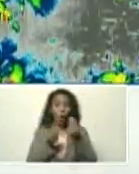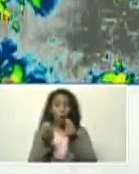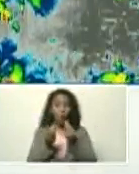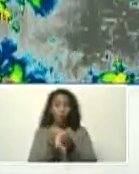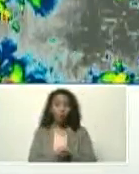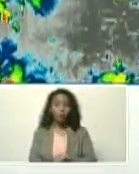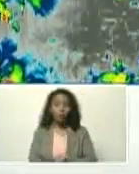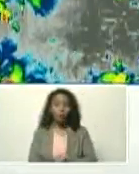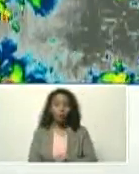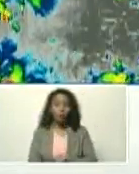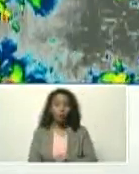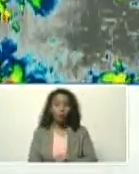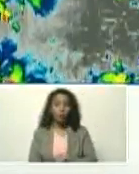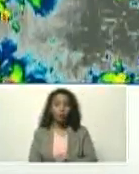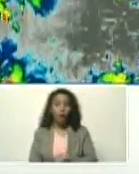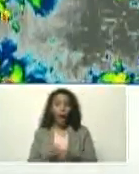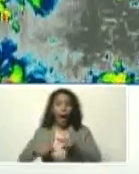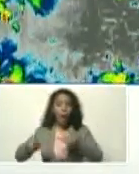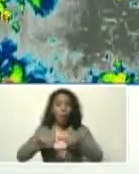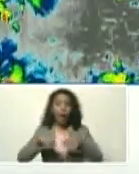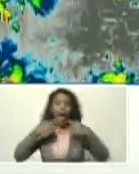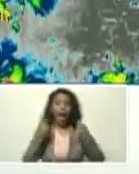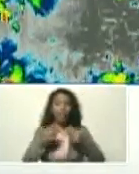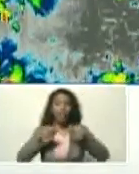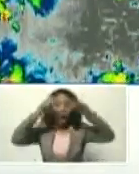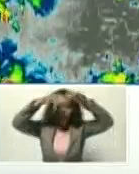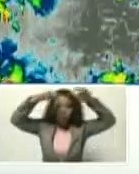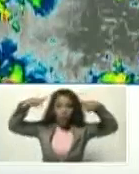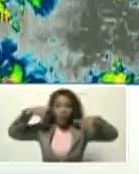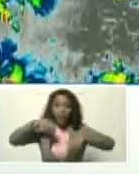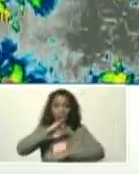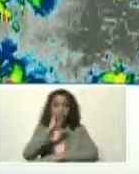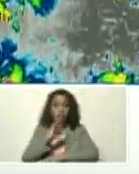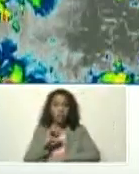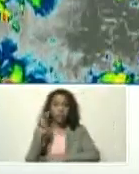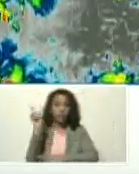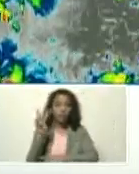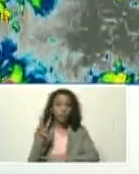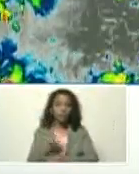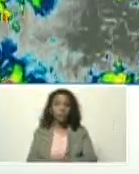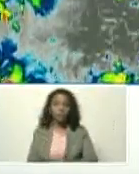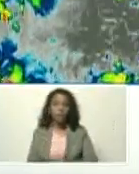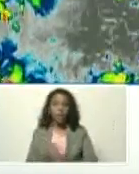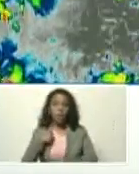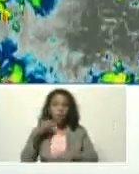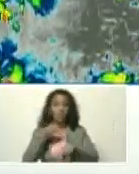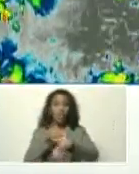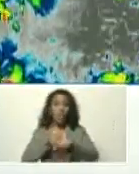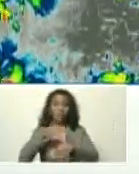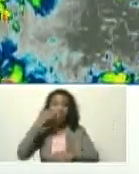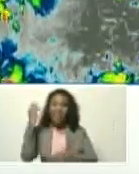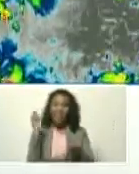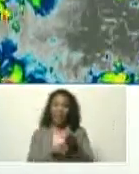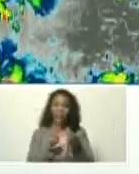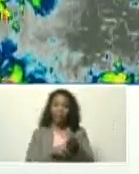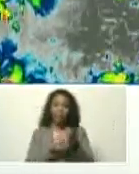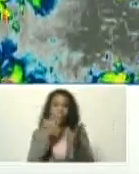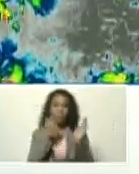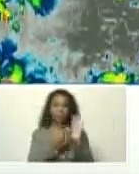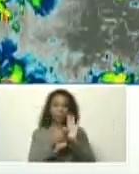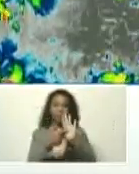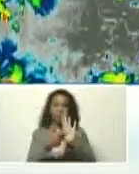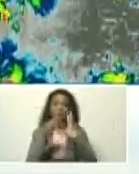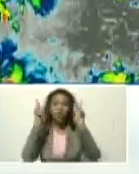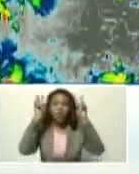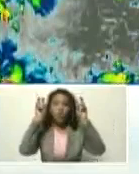que es la zona, que activa las lluvias, en Venezuela. Aquí lo tengo, en tiempo real, tenemos, el